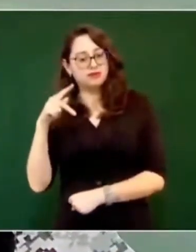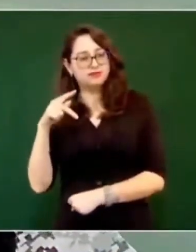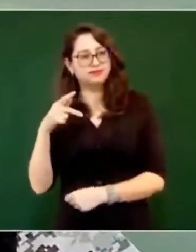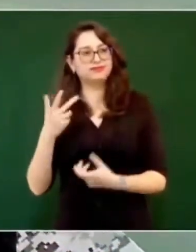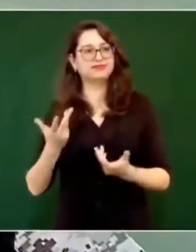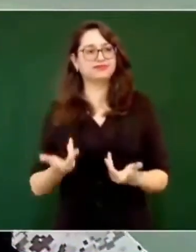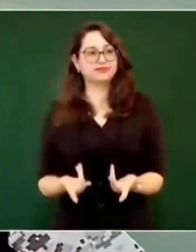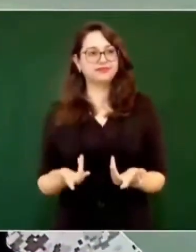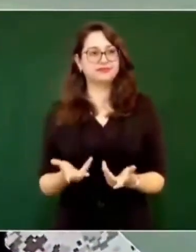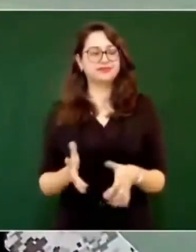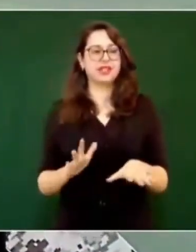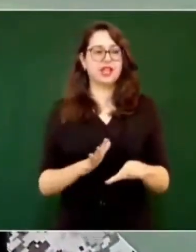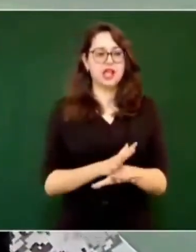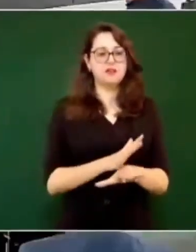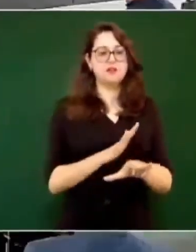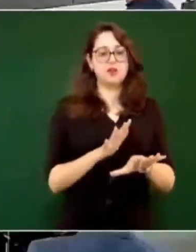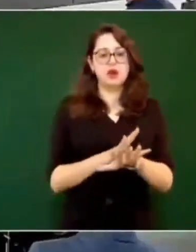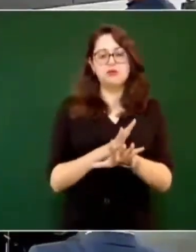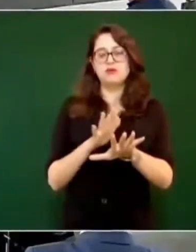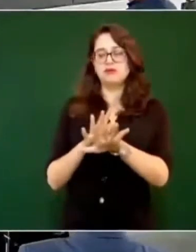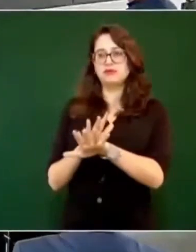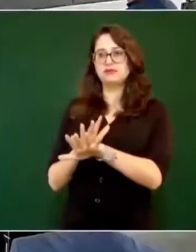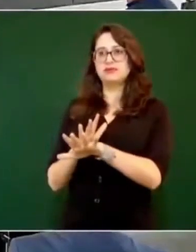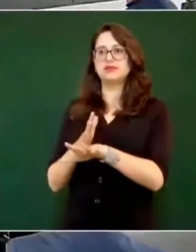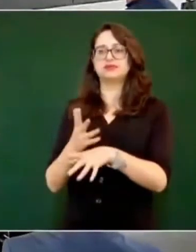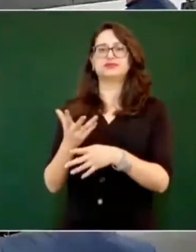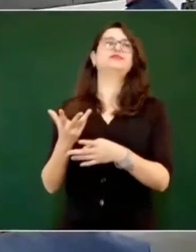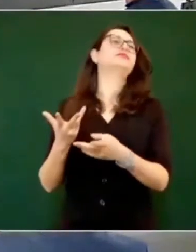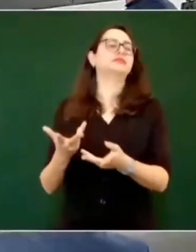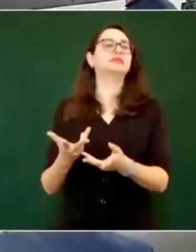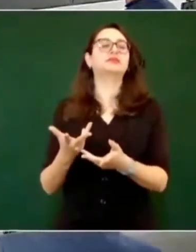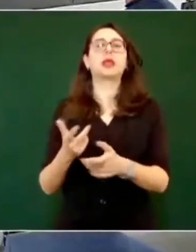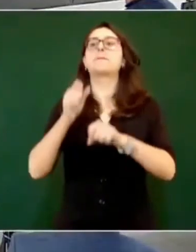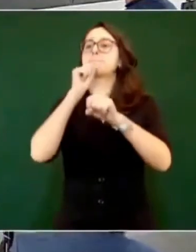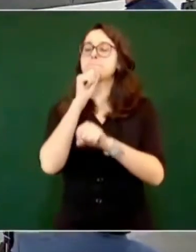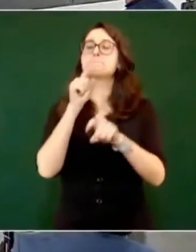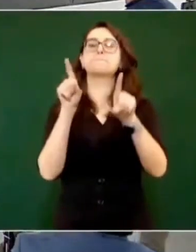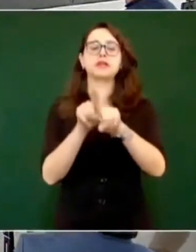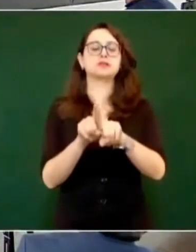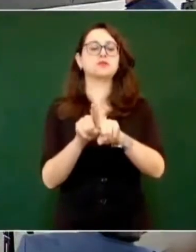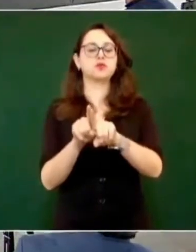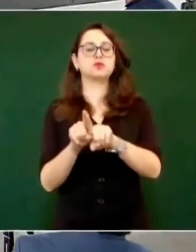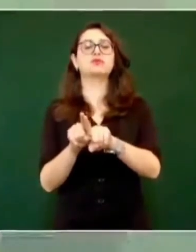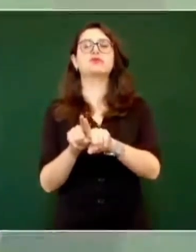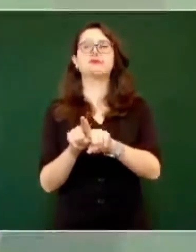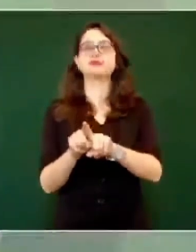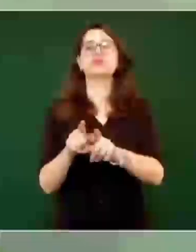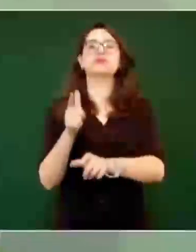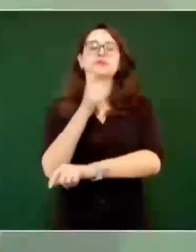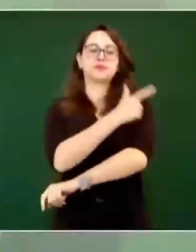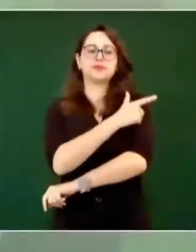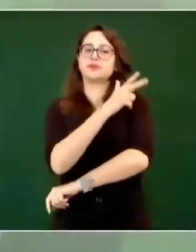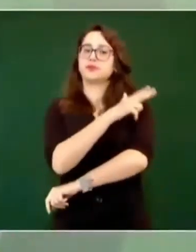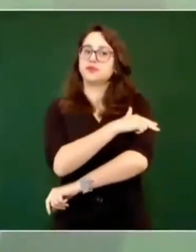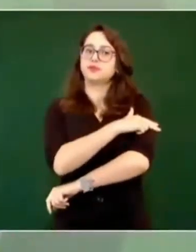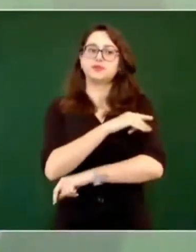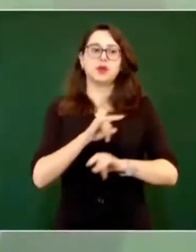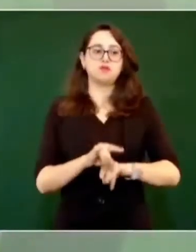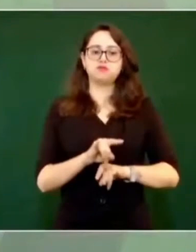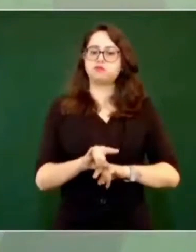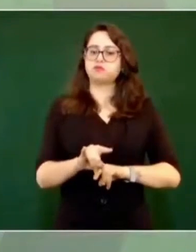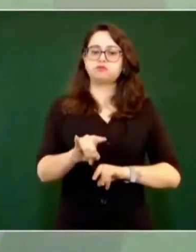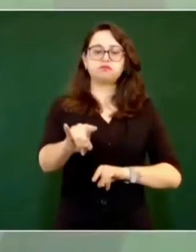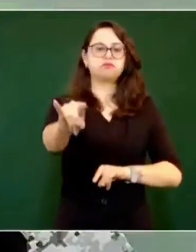situación. Hicimos lo mismo, aplicamos ese procedimiento y hemos controlado la